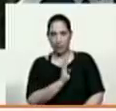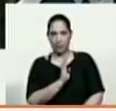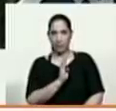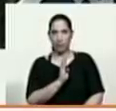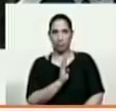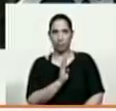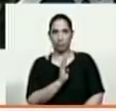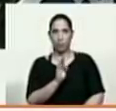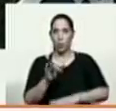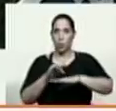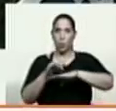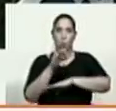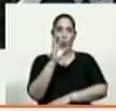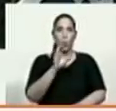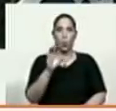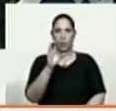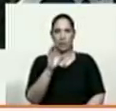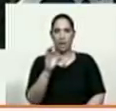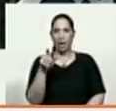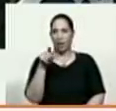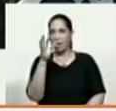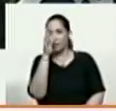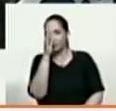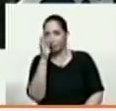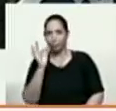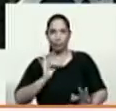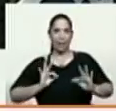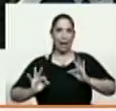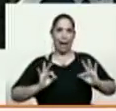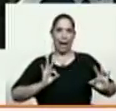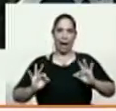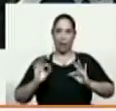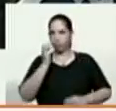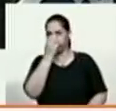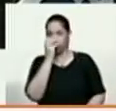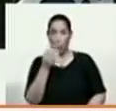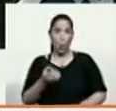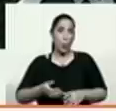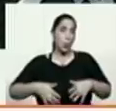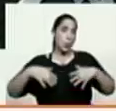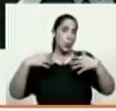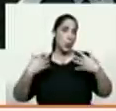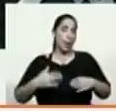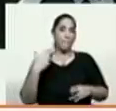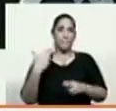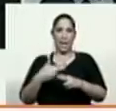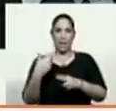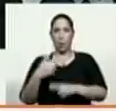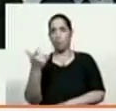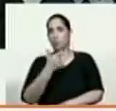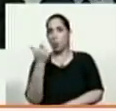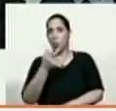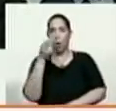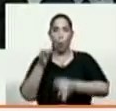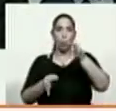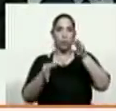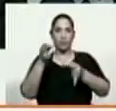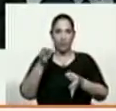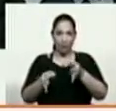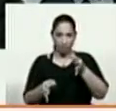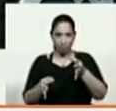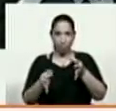es un show es un teatro sumamente peligroso que busca justificar por supuesto